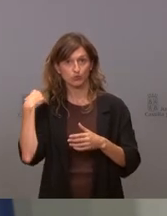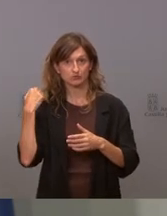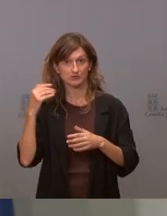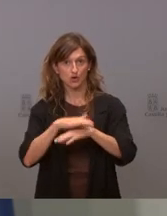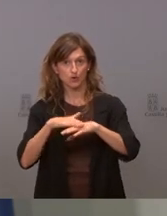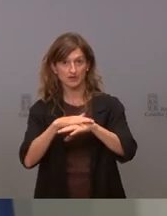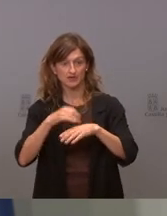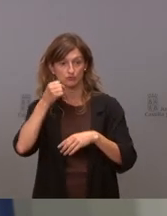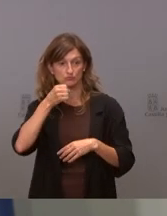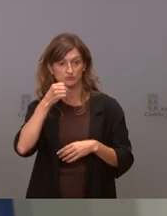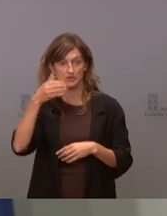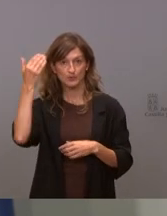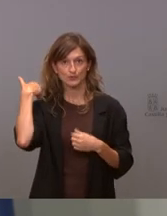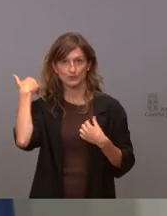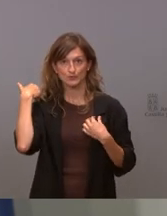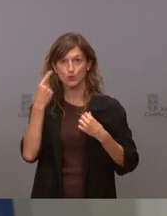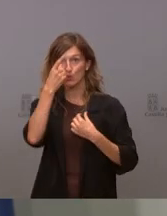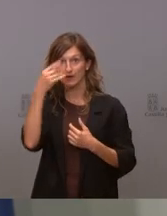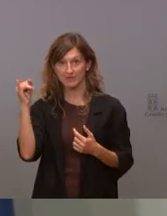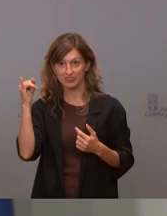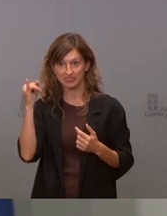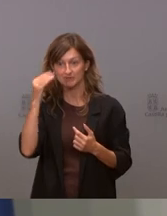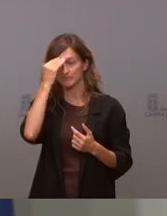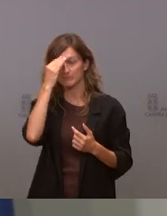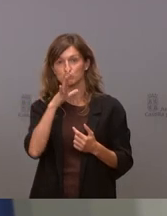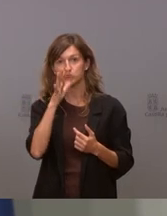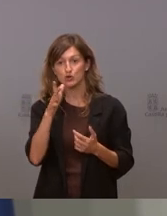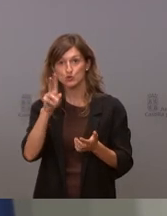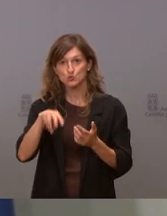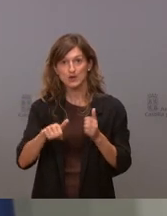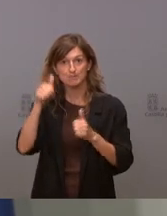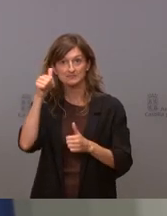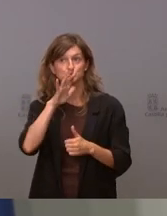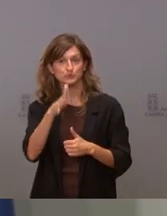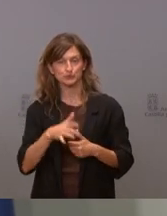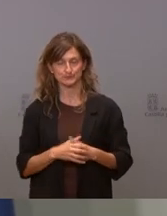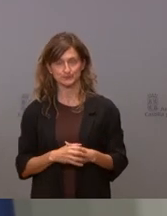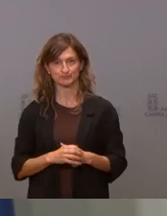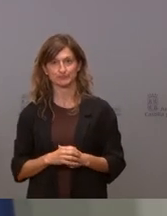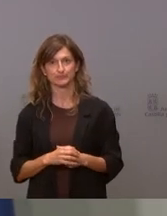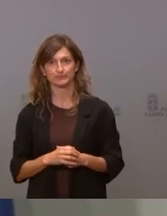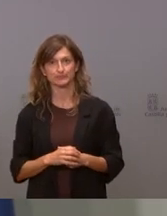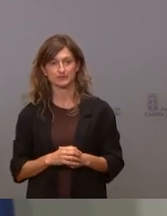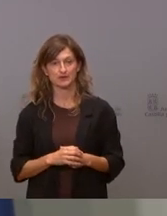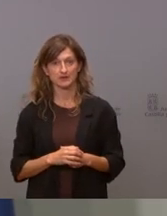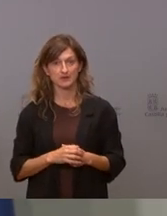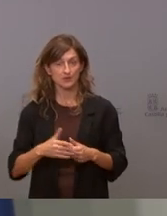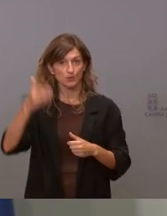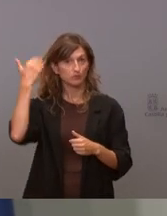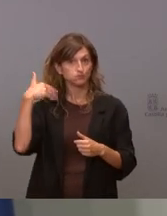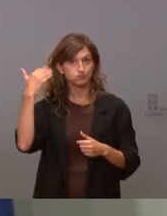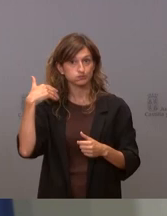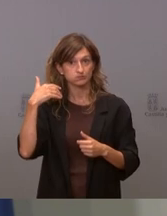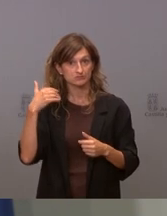comunidad eso sucedió una vez había que preguntarse por qué una vuelta a suceder pero eso sucedió una vez y en esa noche de los tiempos